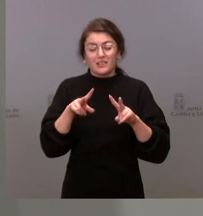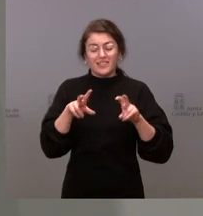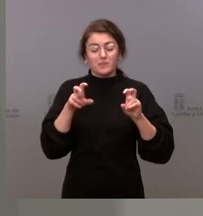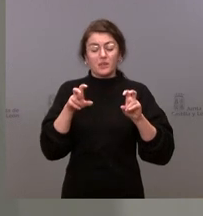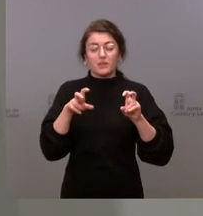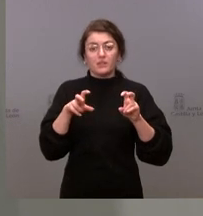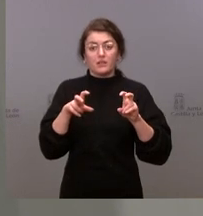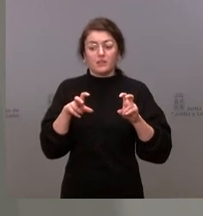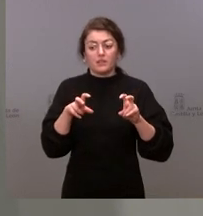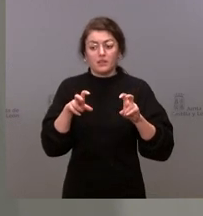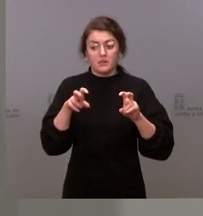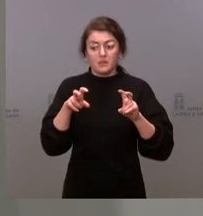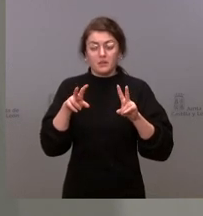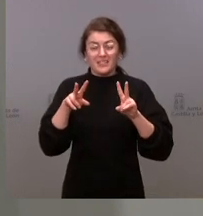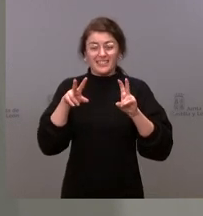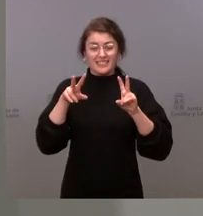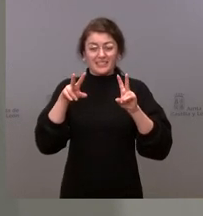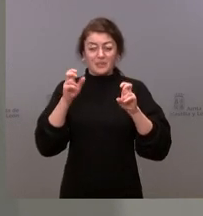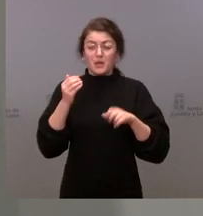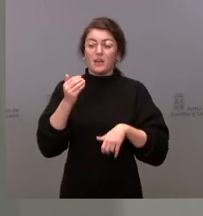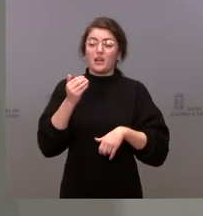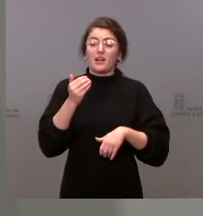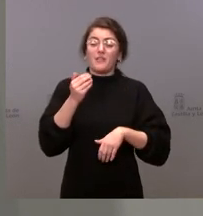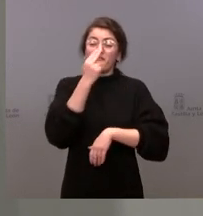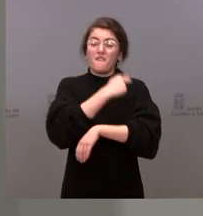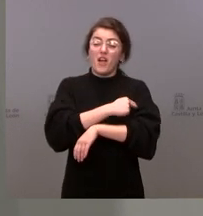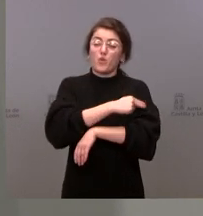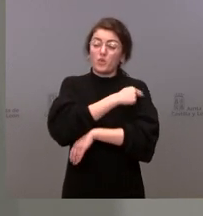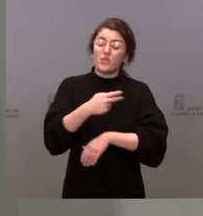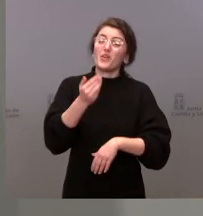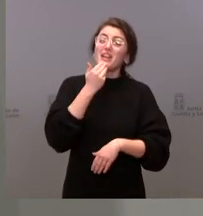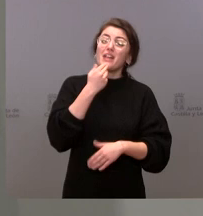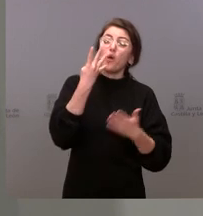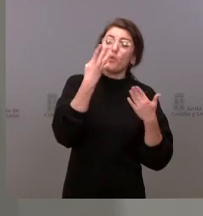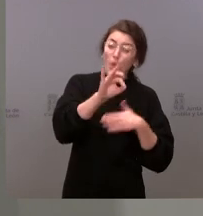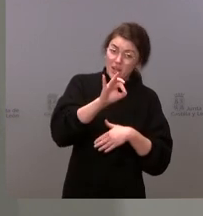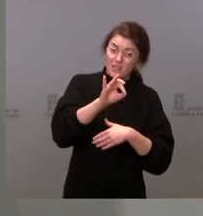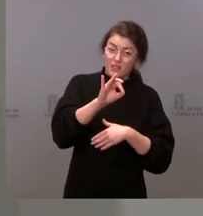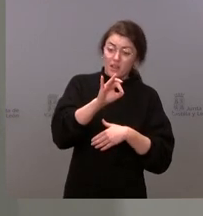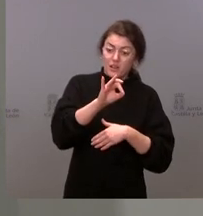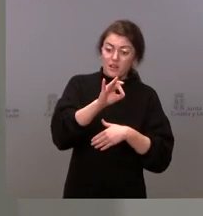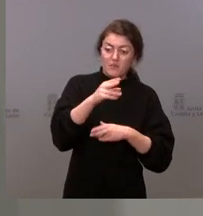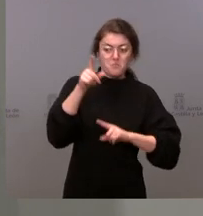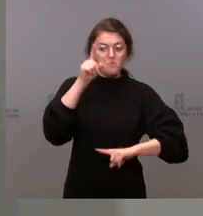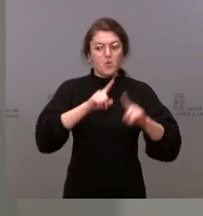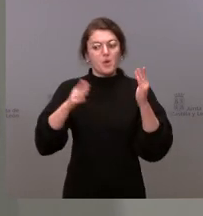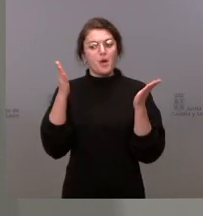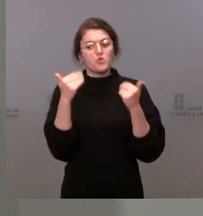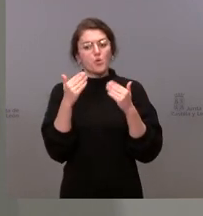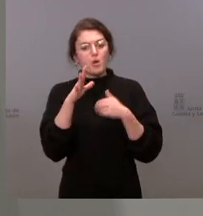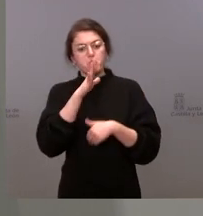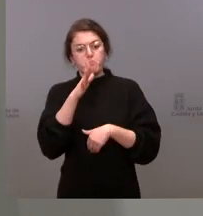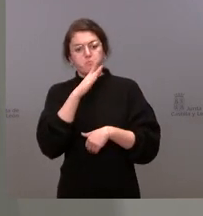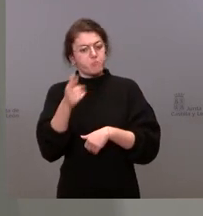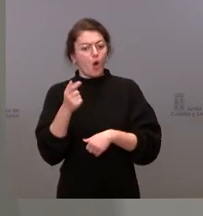a mayores de 40 y no mayores de 50, no tenemos ningún problema. No nos va a superar un problema porque el ritmo de